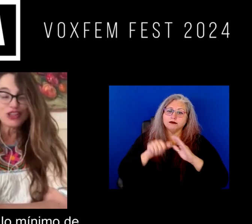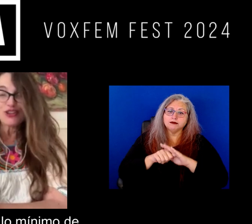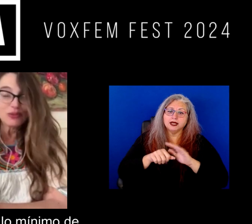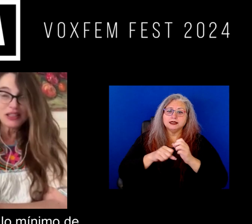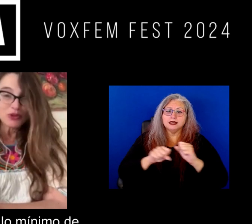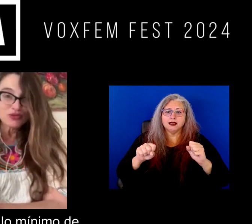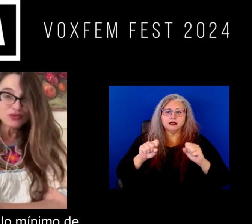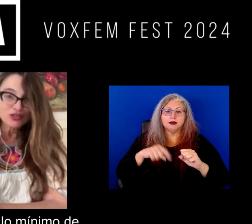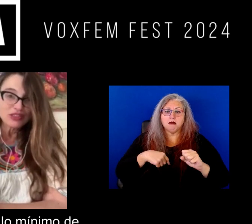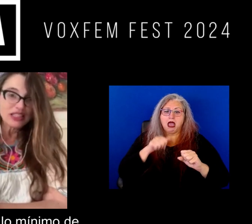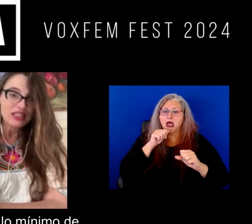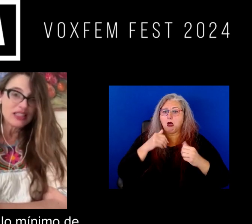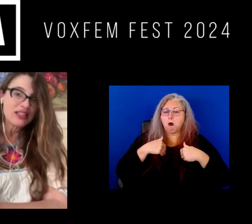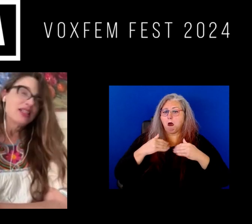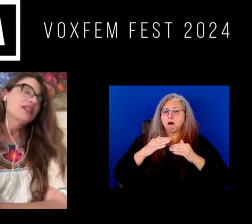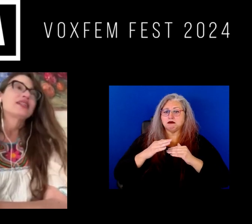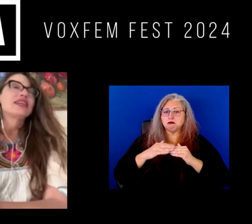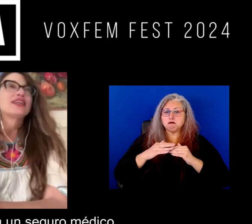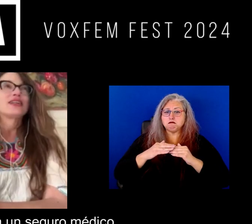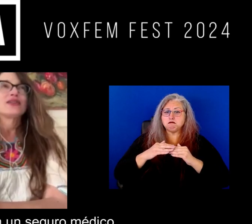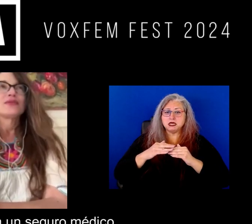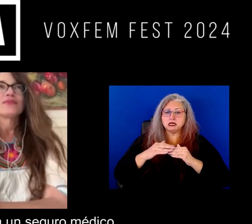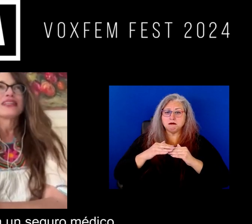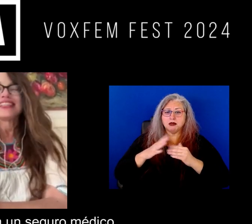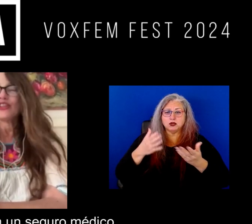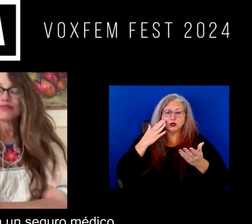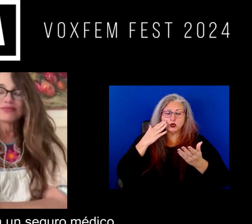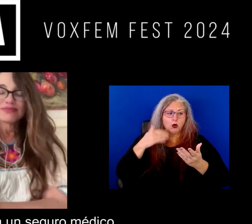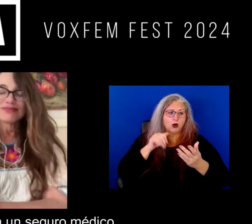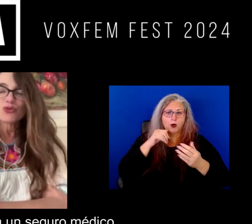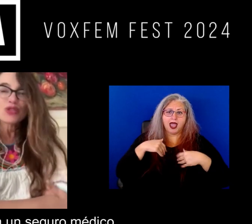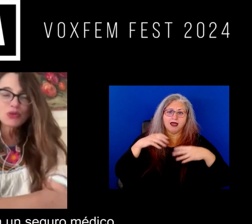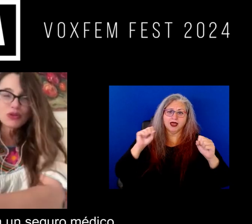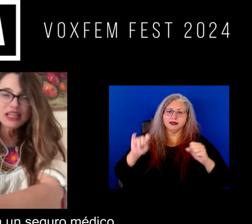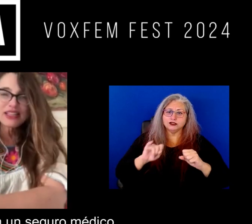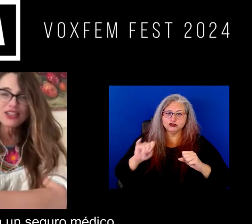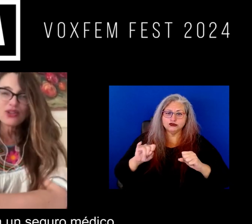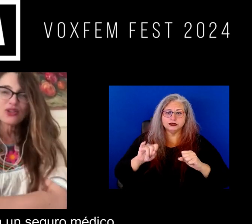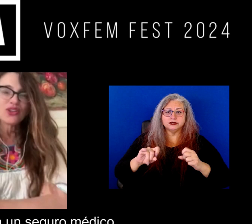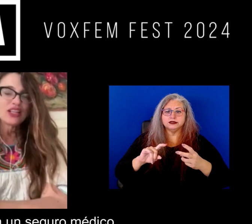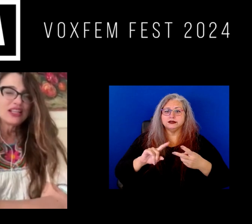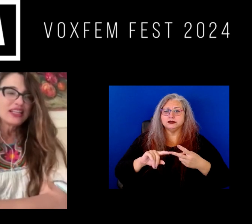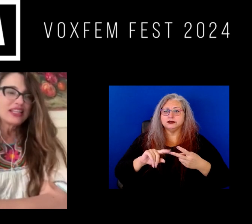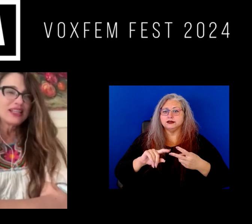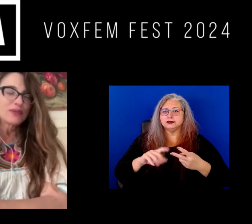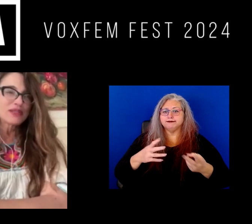no tengo lo mínimo ¿no? de qué sé yo un seguro médico